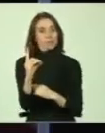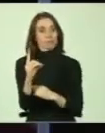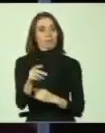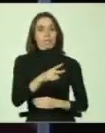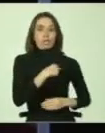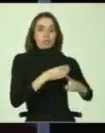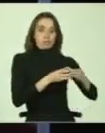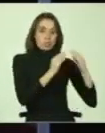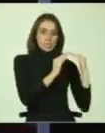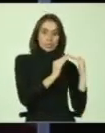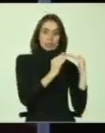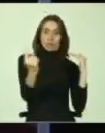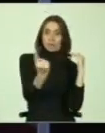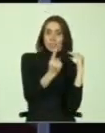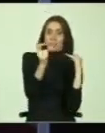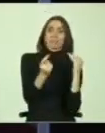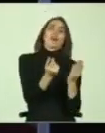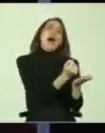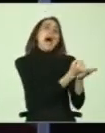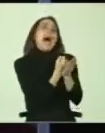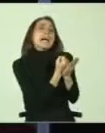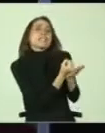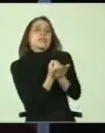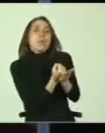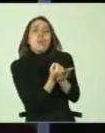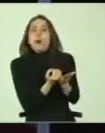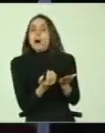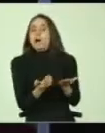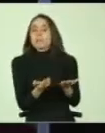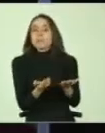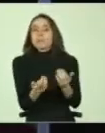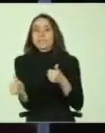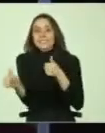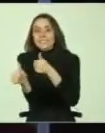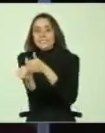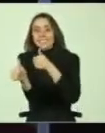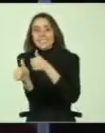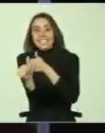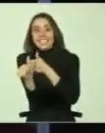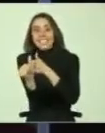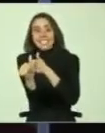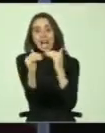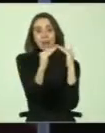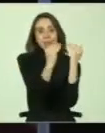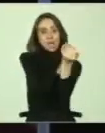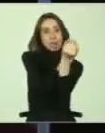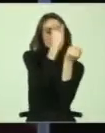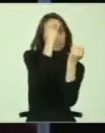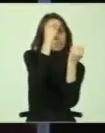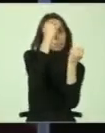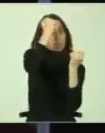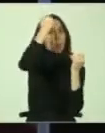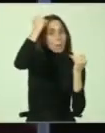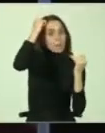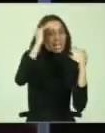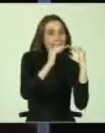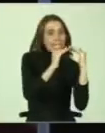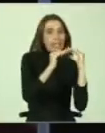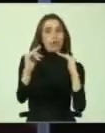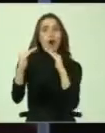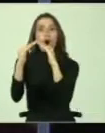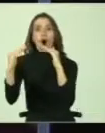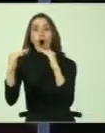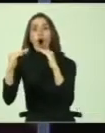a nuestro cuartel fue una persona a pedir ayuda porque muy cerca de nuestro cuartel había un hogar donde se atienden